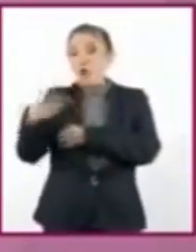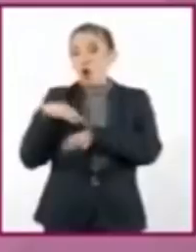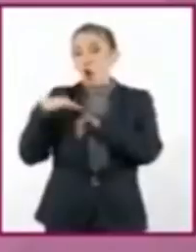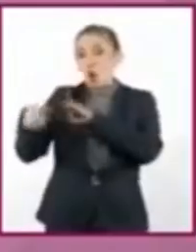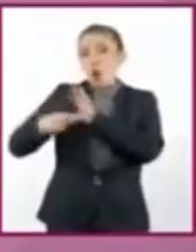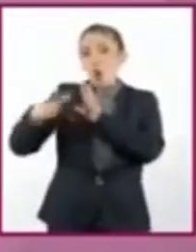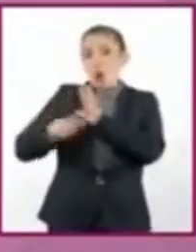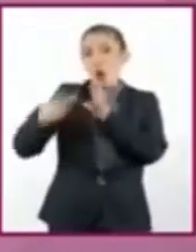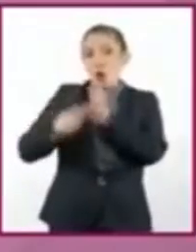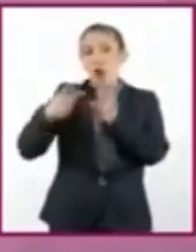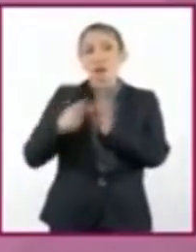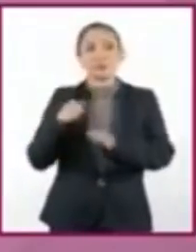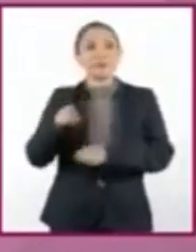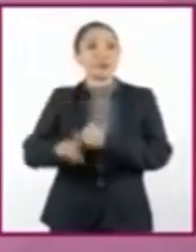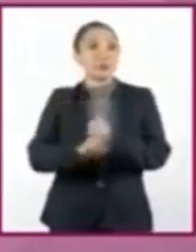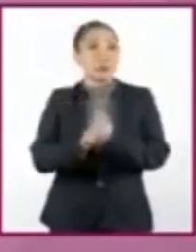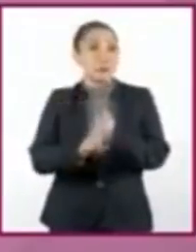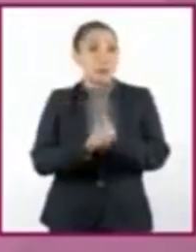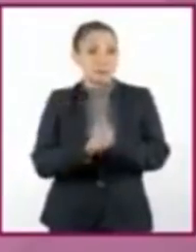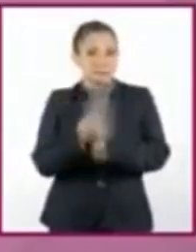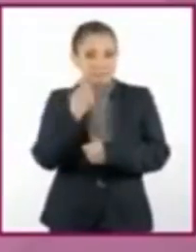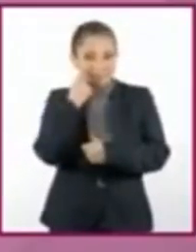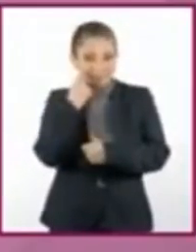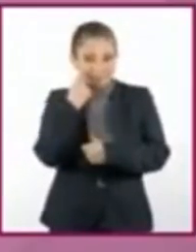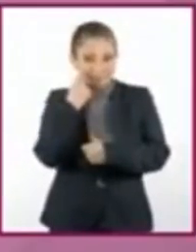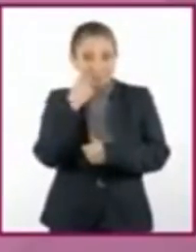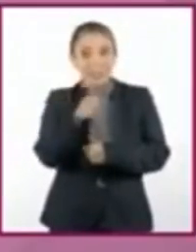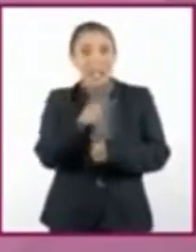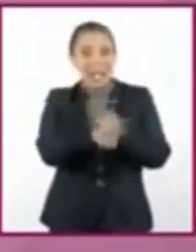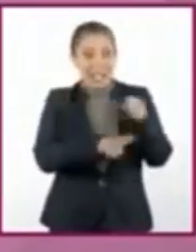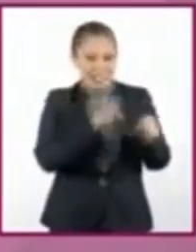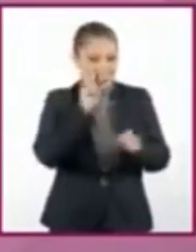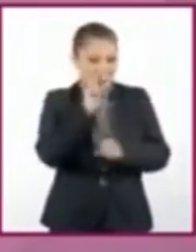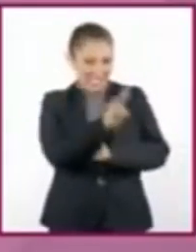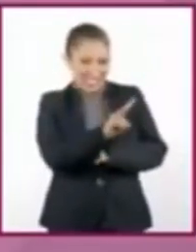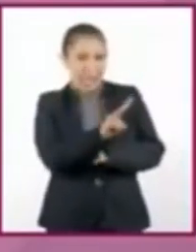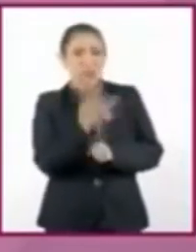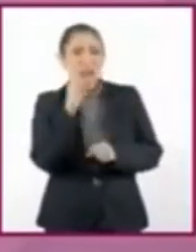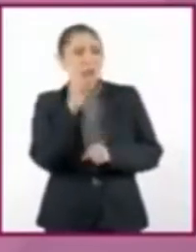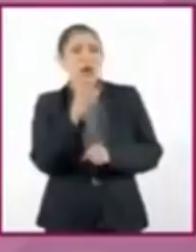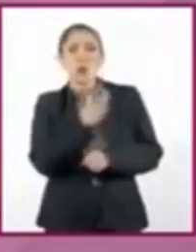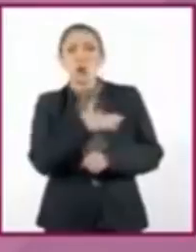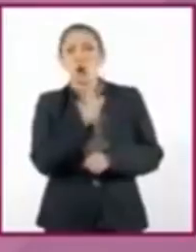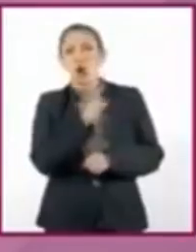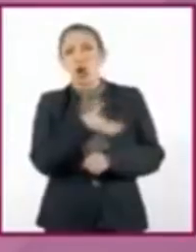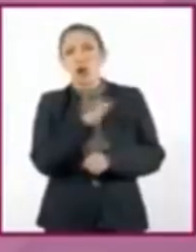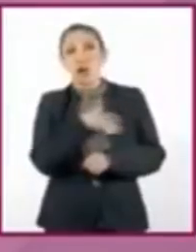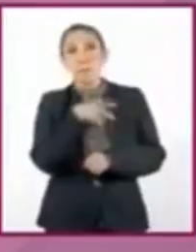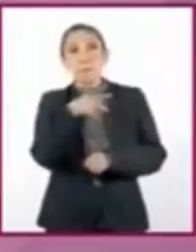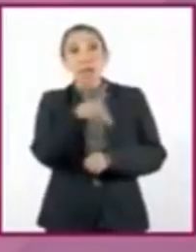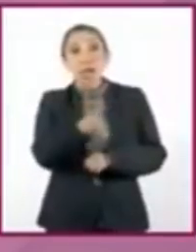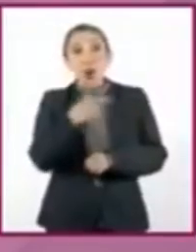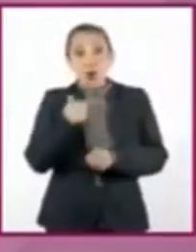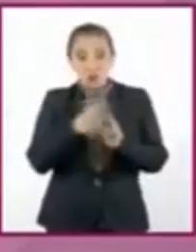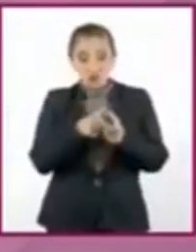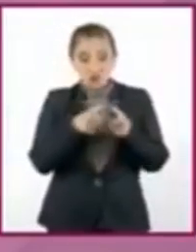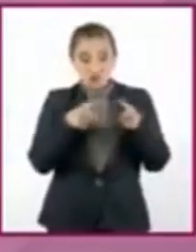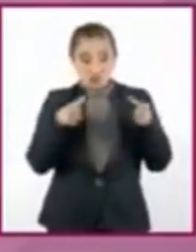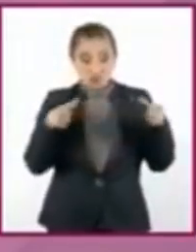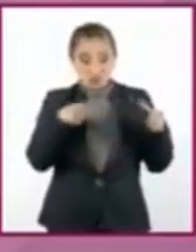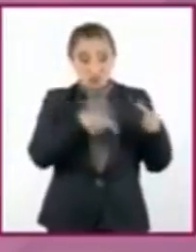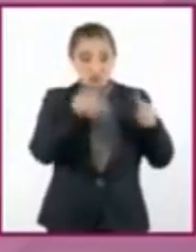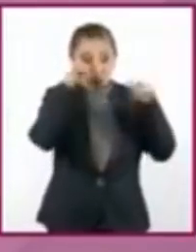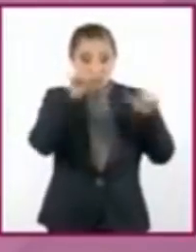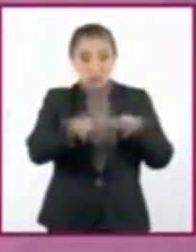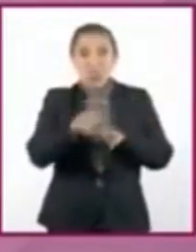problemas. ¿Cómo? Estos animalitos parecen inofensivos, pero la industria ganadera es responsable